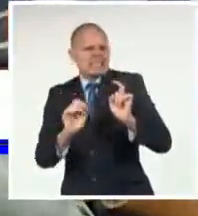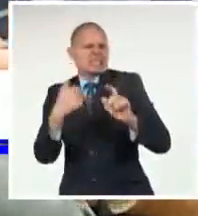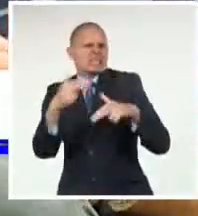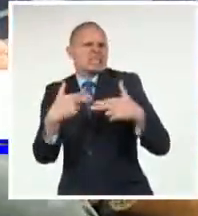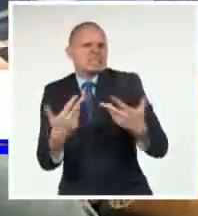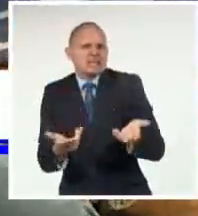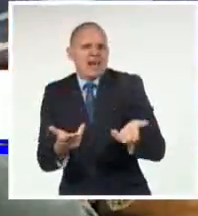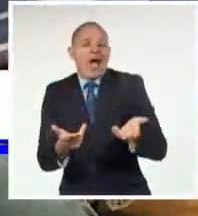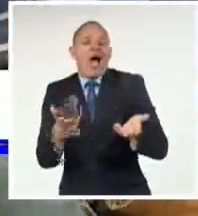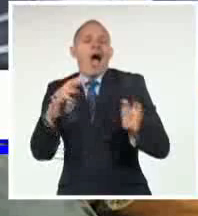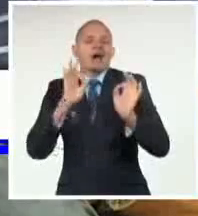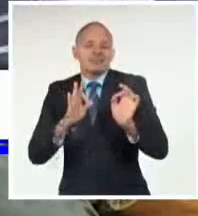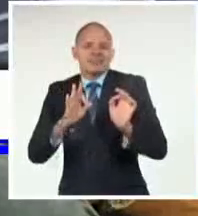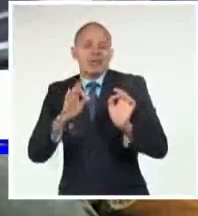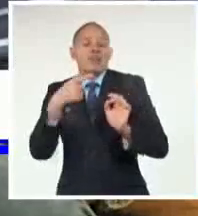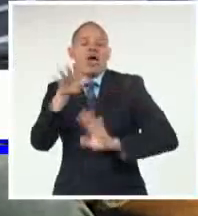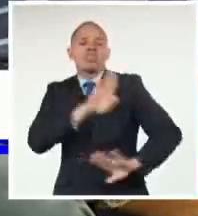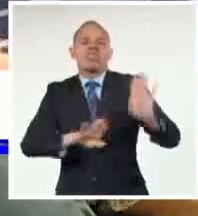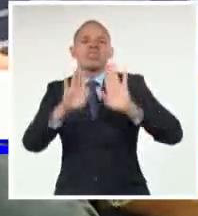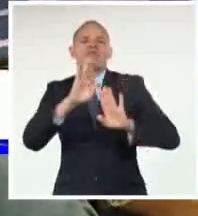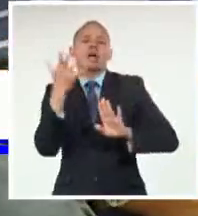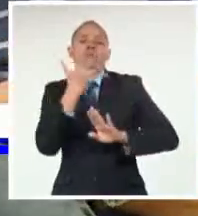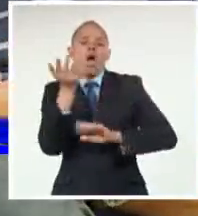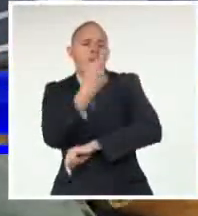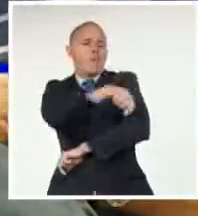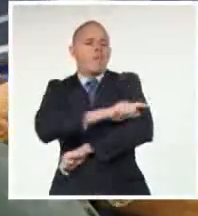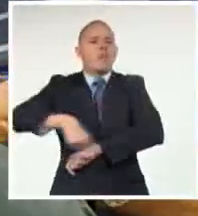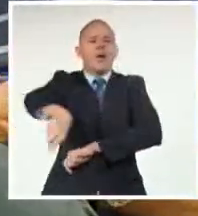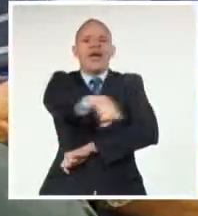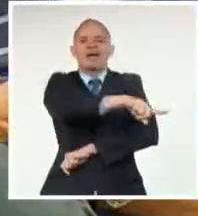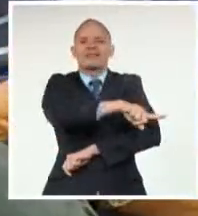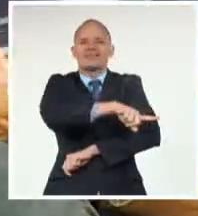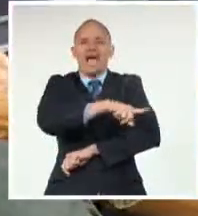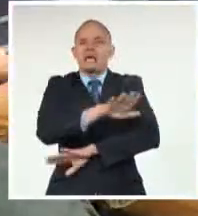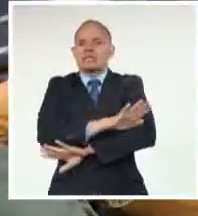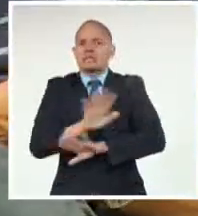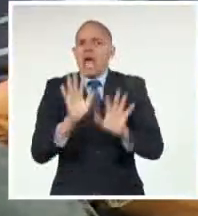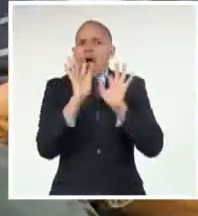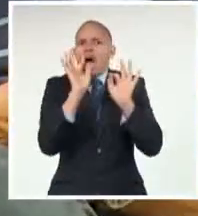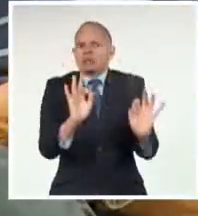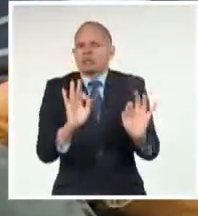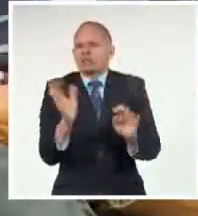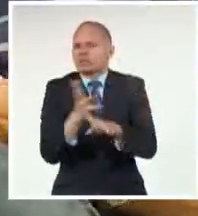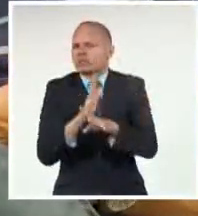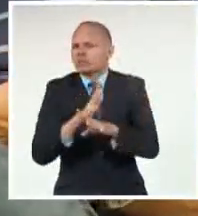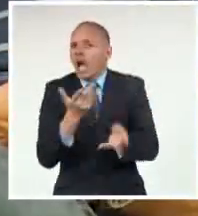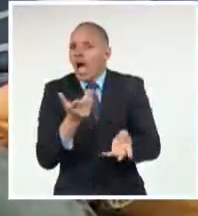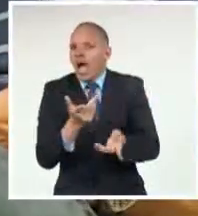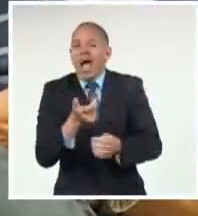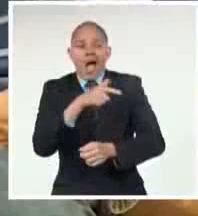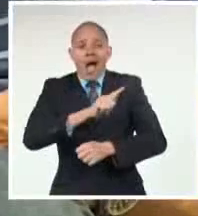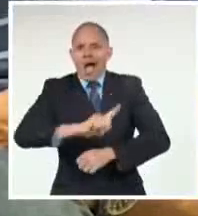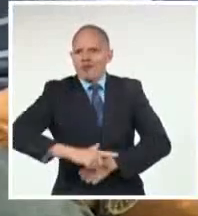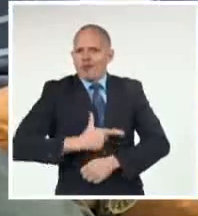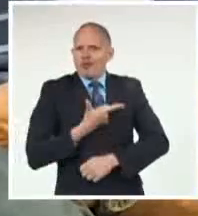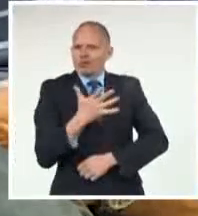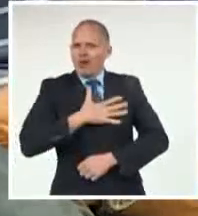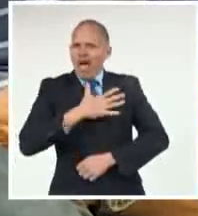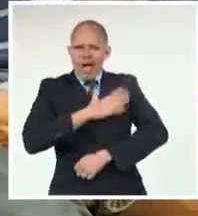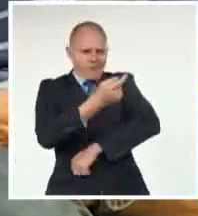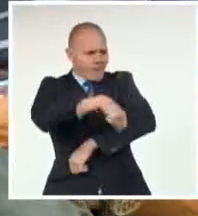el primer lugar, coloca automáticamente la cultura popular en primer lugar.